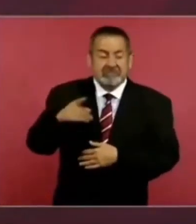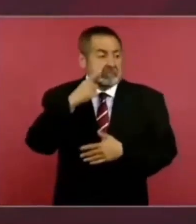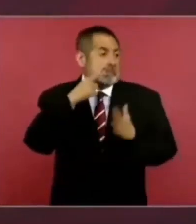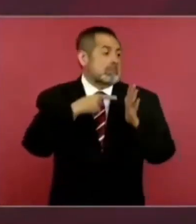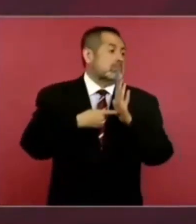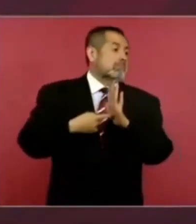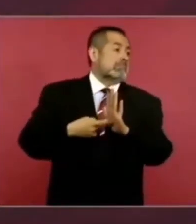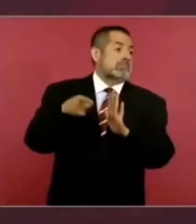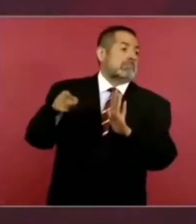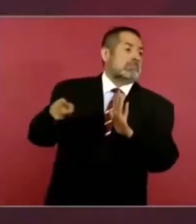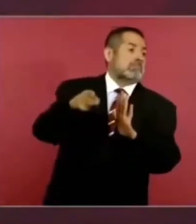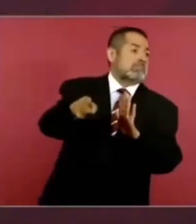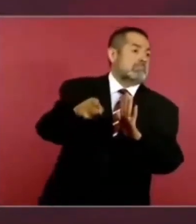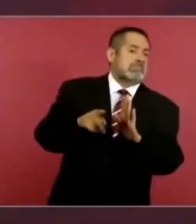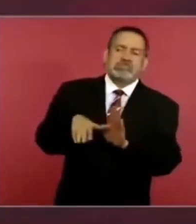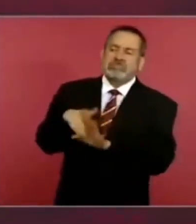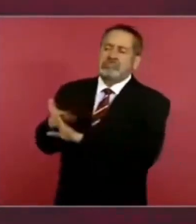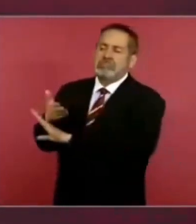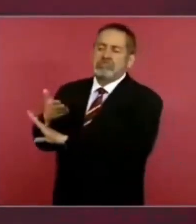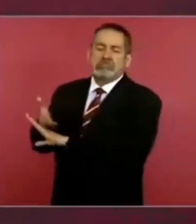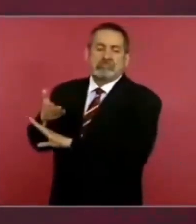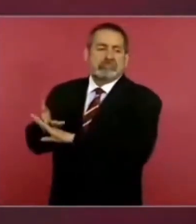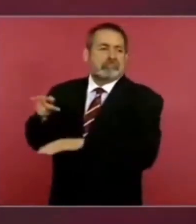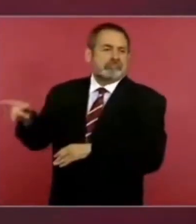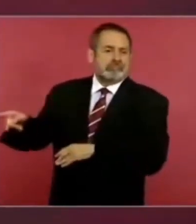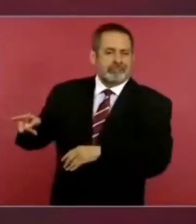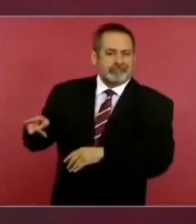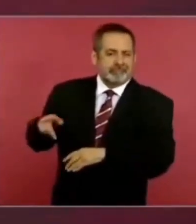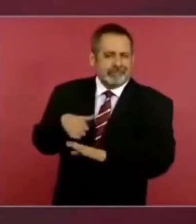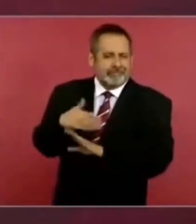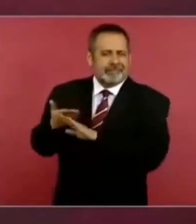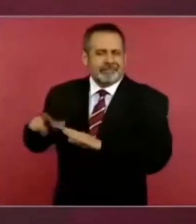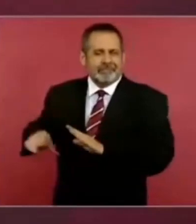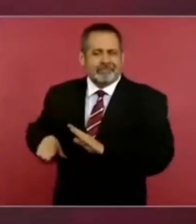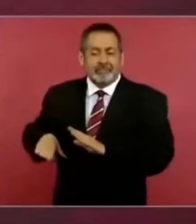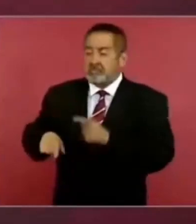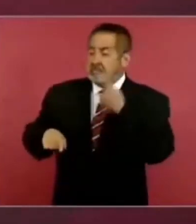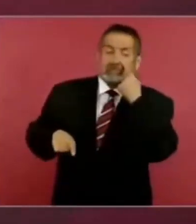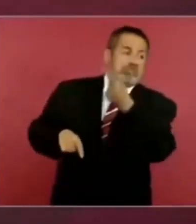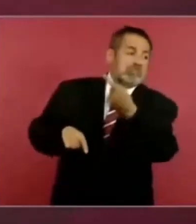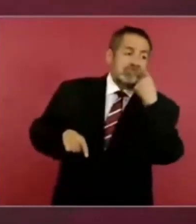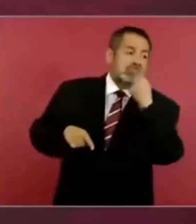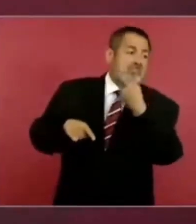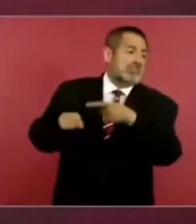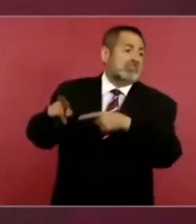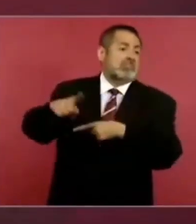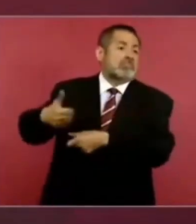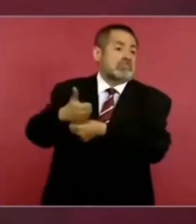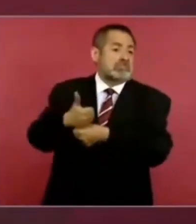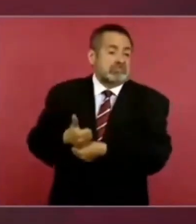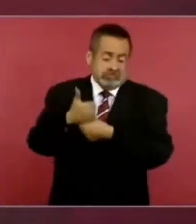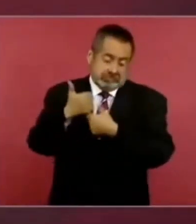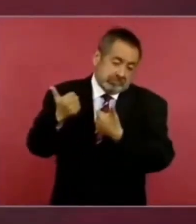Con propósitos publicitarios,